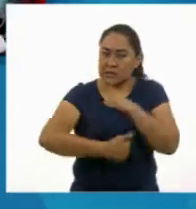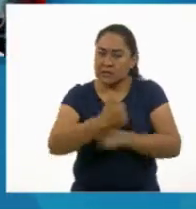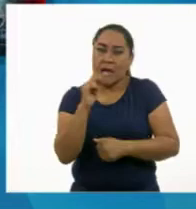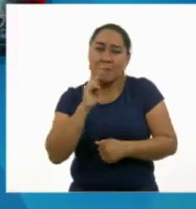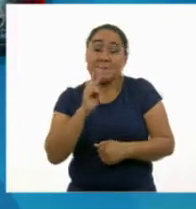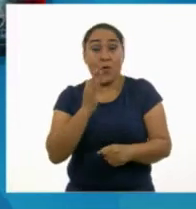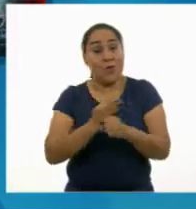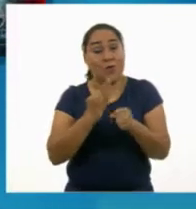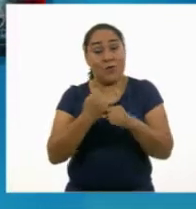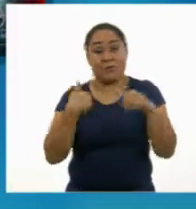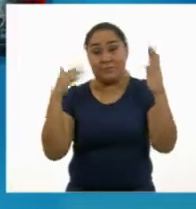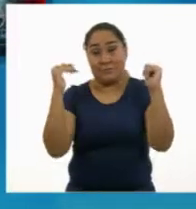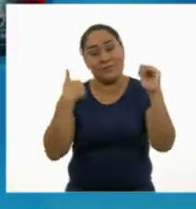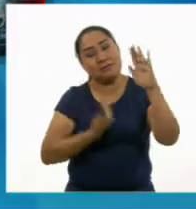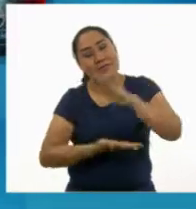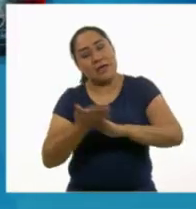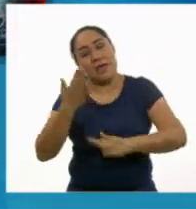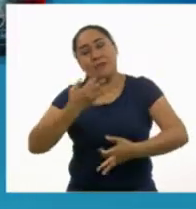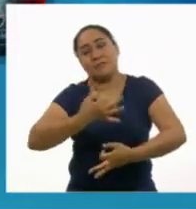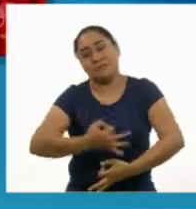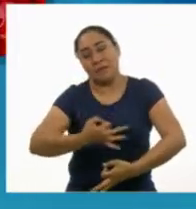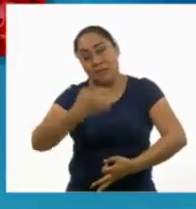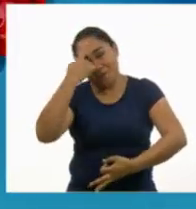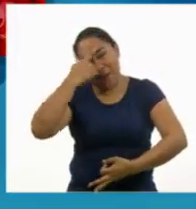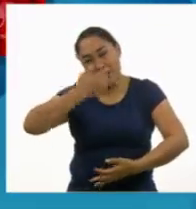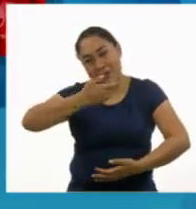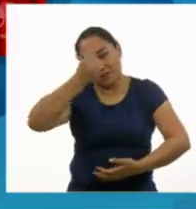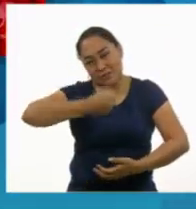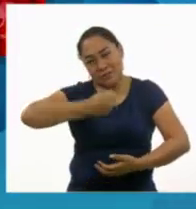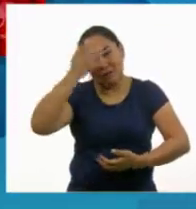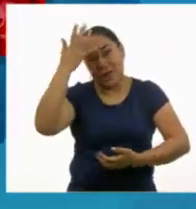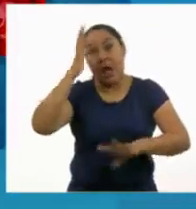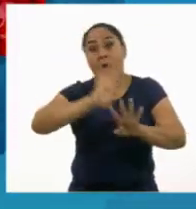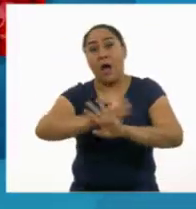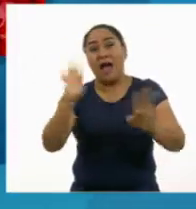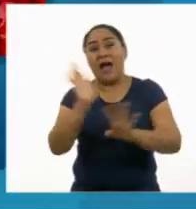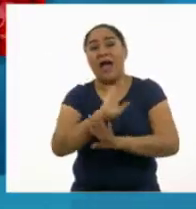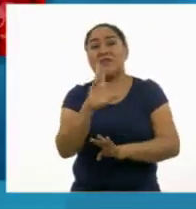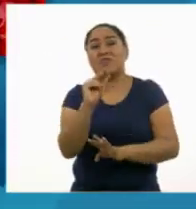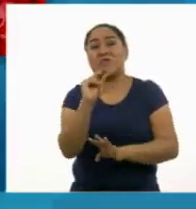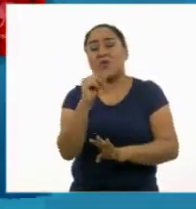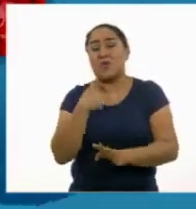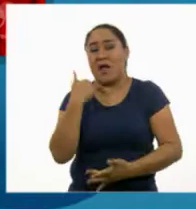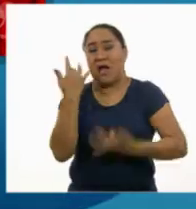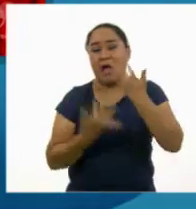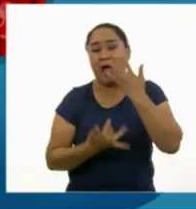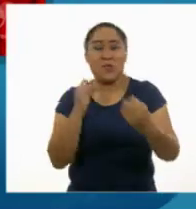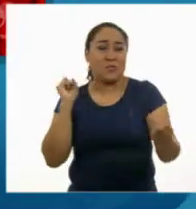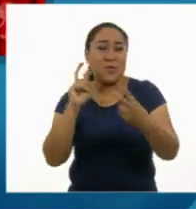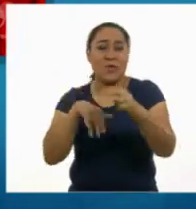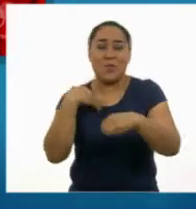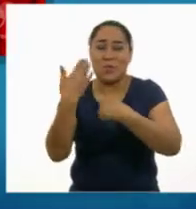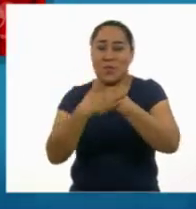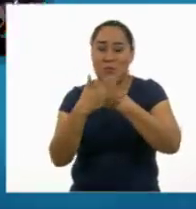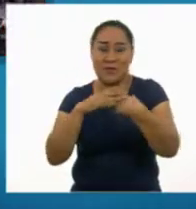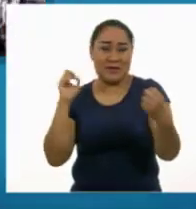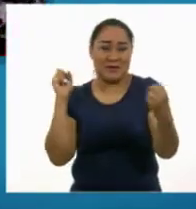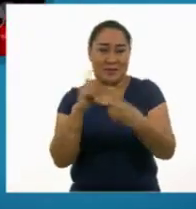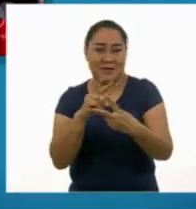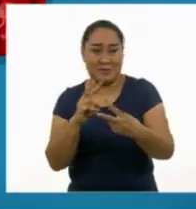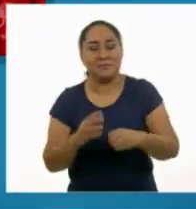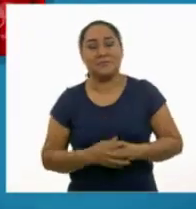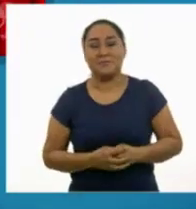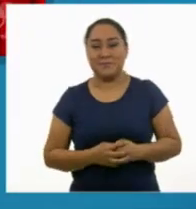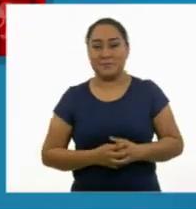voy, porque voy al yoga a hacer el saludo al sol. ¡Oh, no! ¡Me quemo! ¡Nos vemos! ¡Hasta la próxima! ¡Me voy volando!